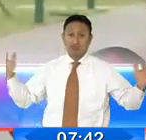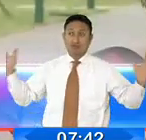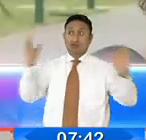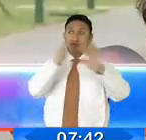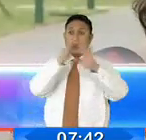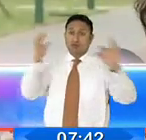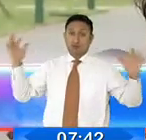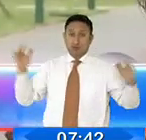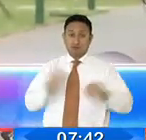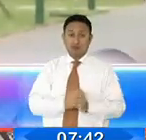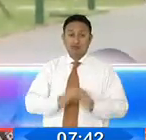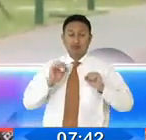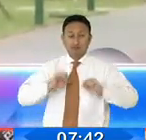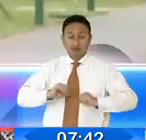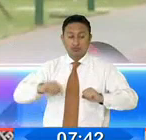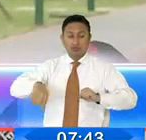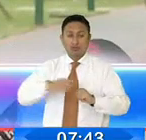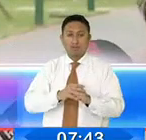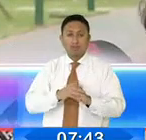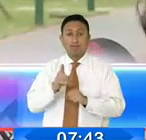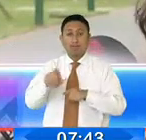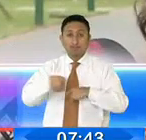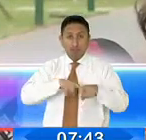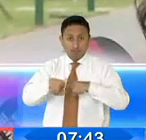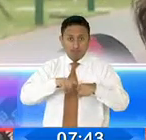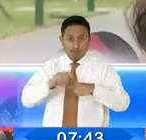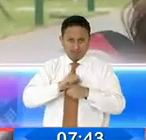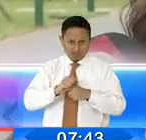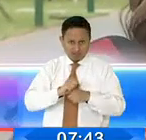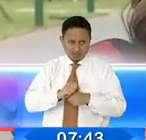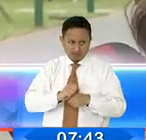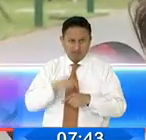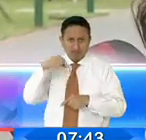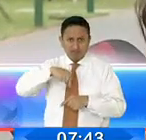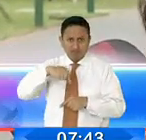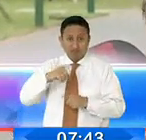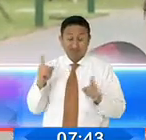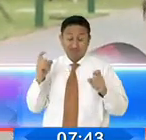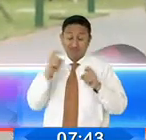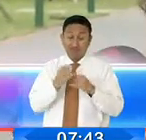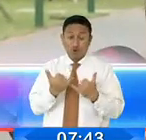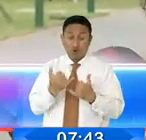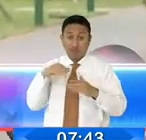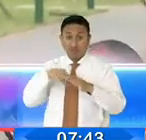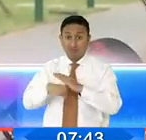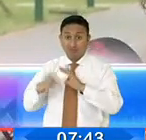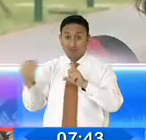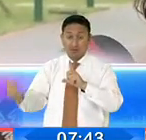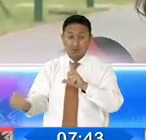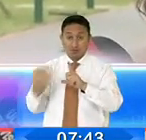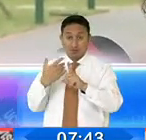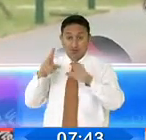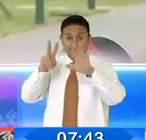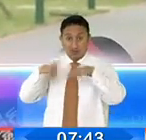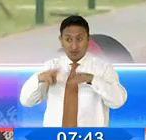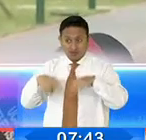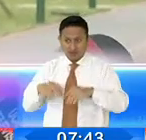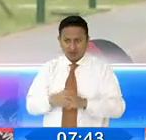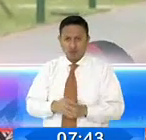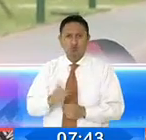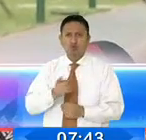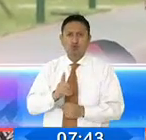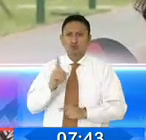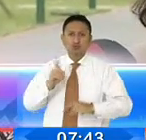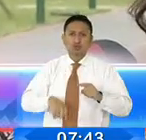principalmente con carreras que necesitan mucha práctica, en donde es muy difícil ya seguir manteniendo por más de siete meses las